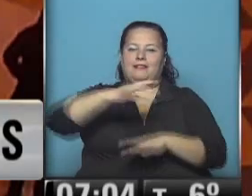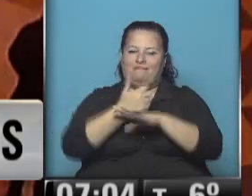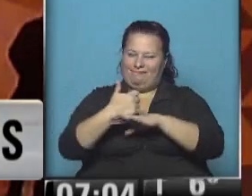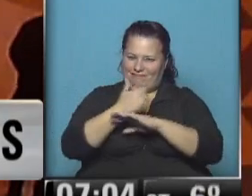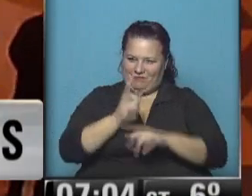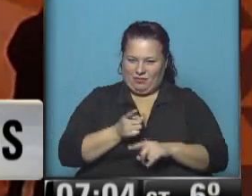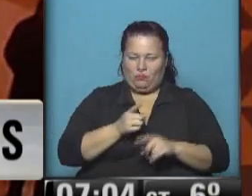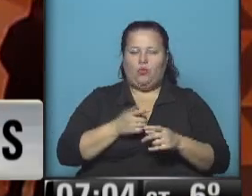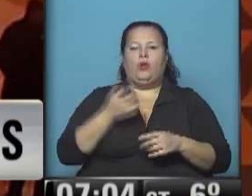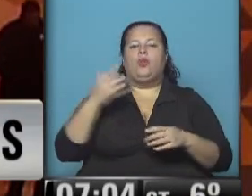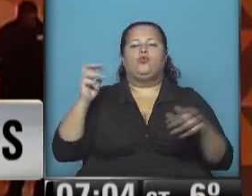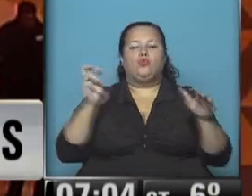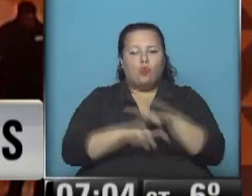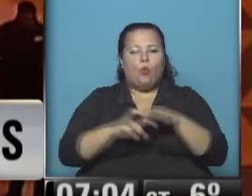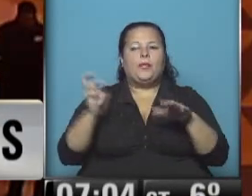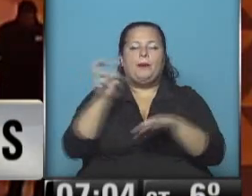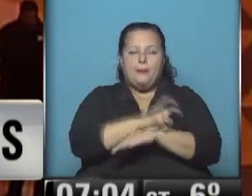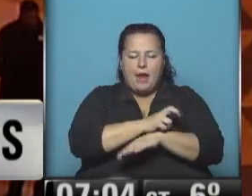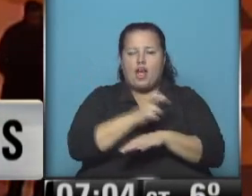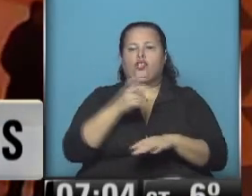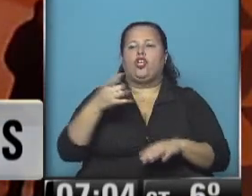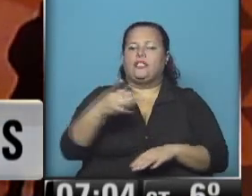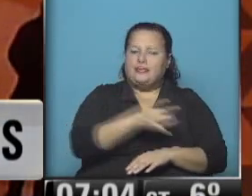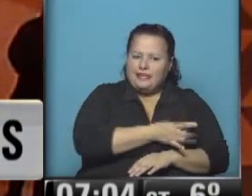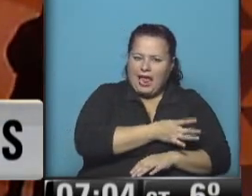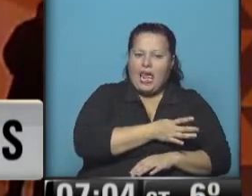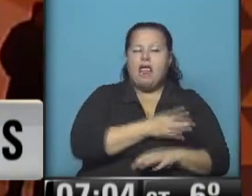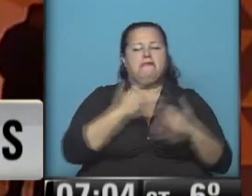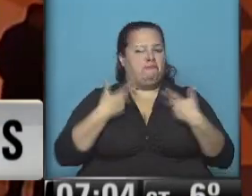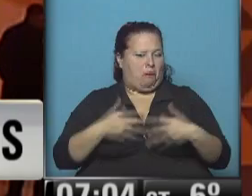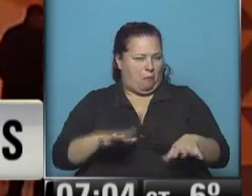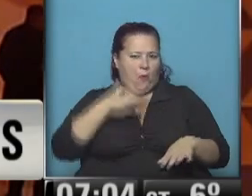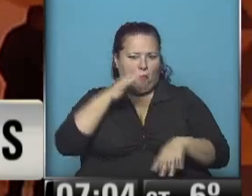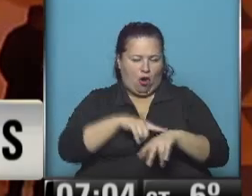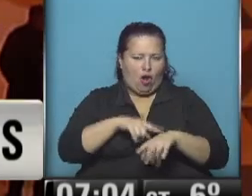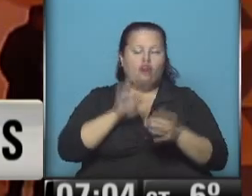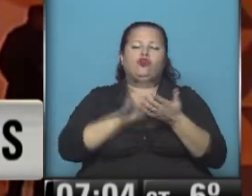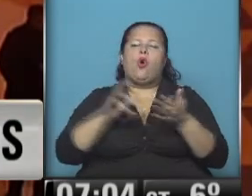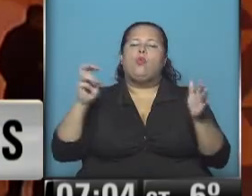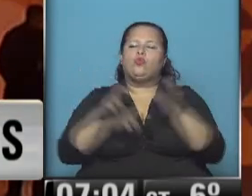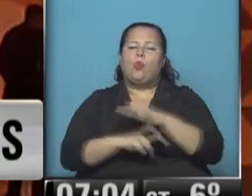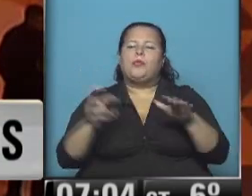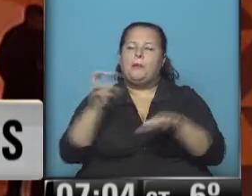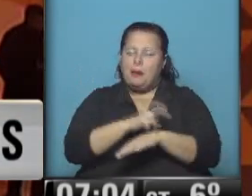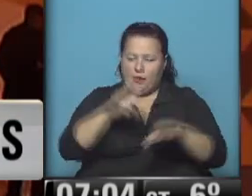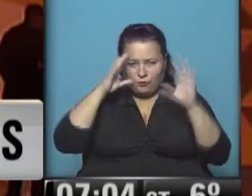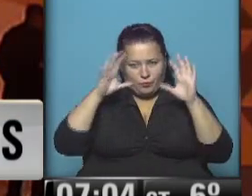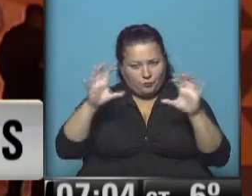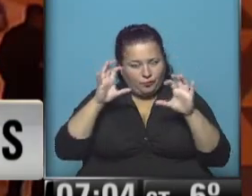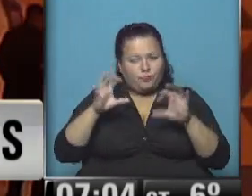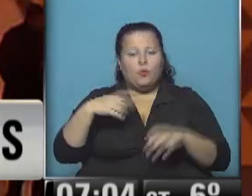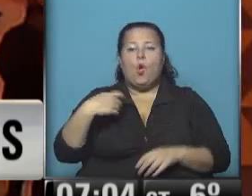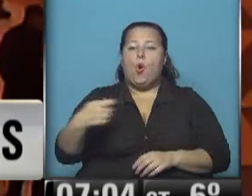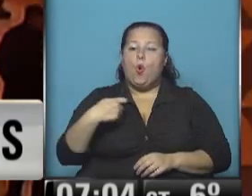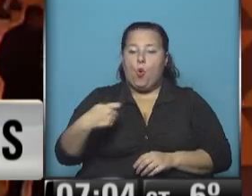Servicios de subte, premetro, trenes con normalidad. Hablando de subtes y premetro, recordamos que los